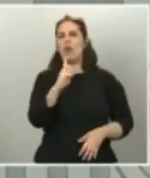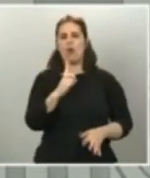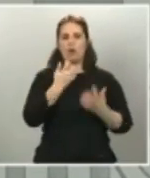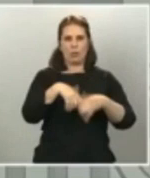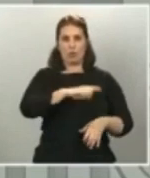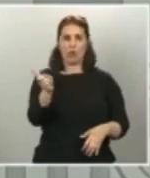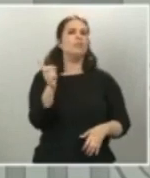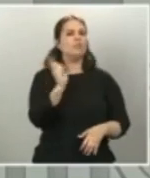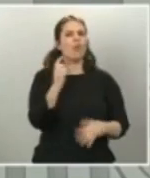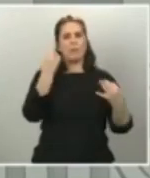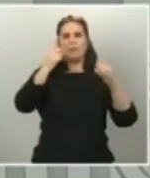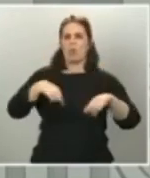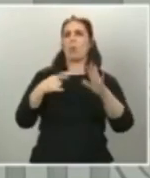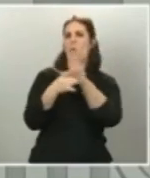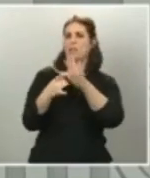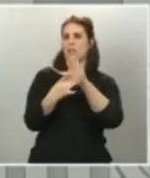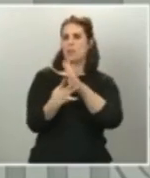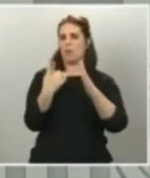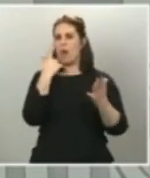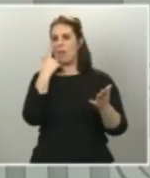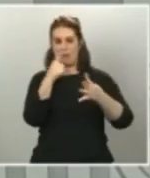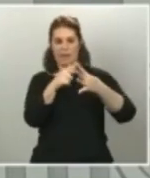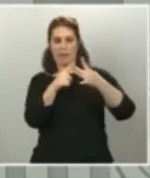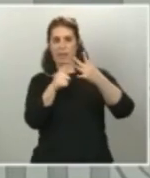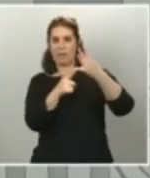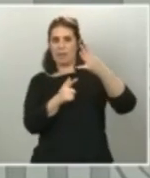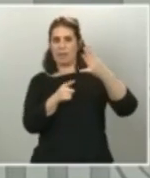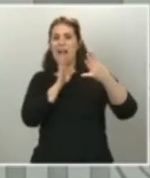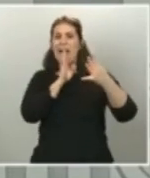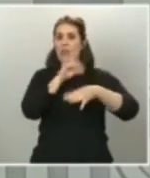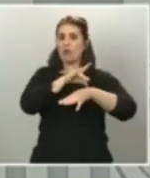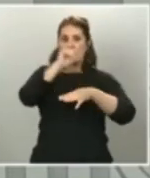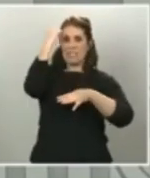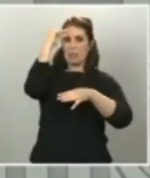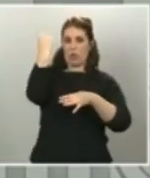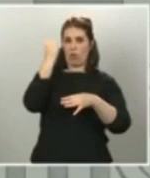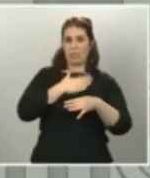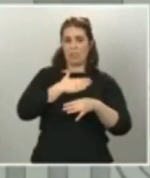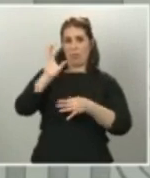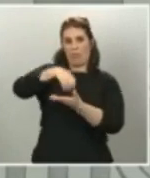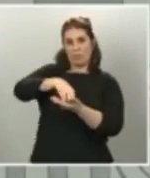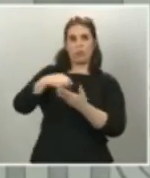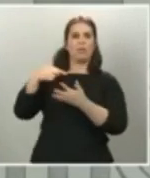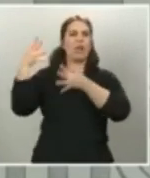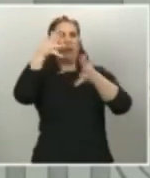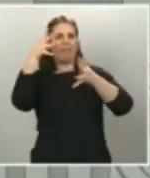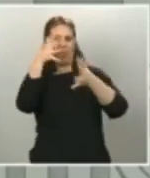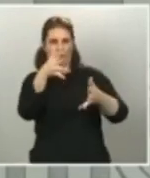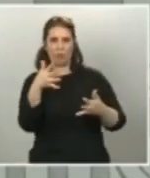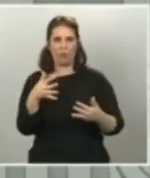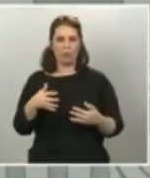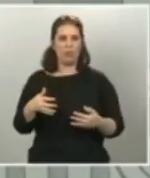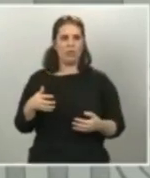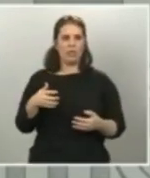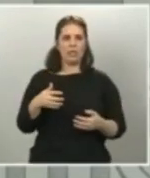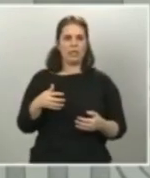que hemos señalado, que el doctor Simón, el CAES, ha recomendado en las que tiene que fundamentarse el plan de transición